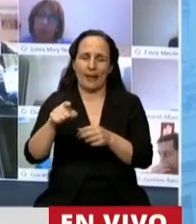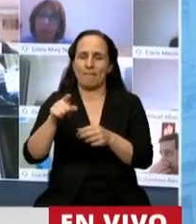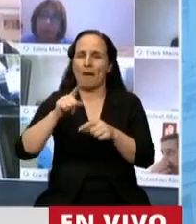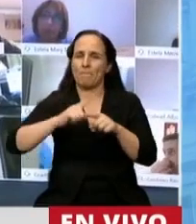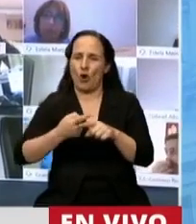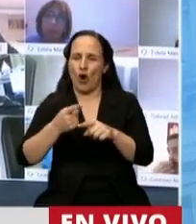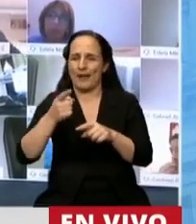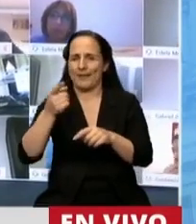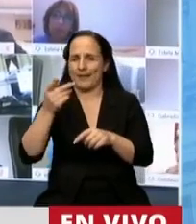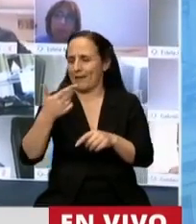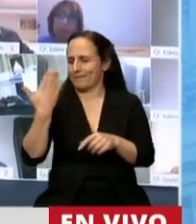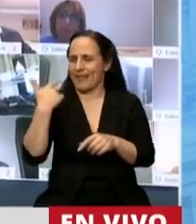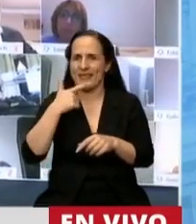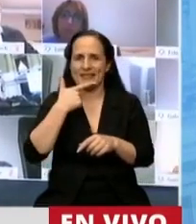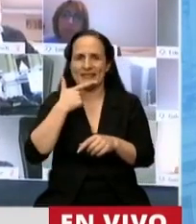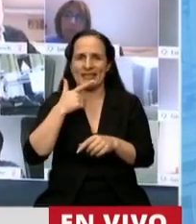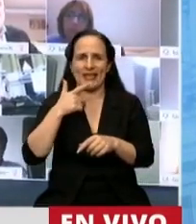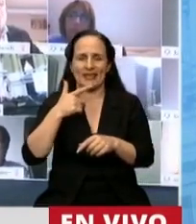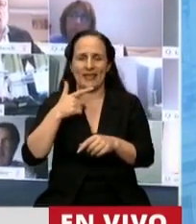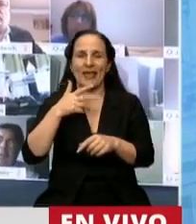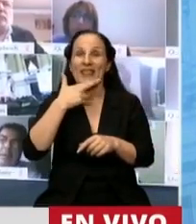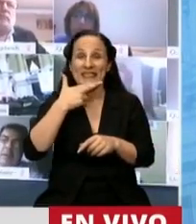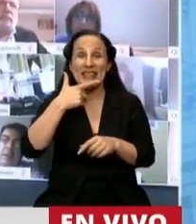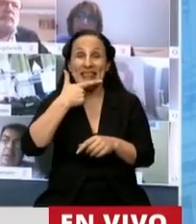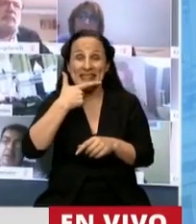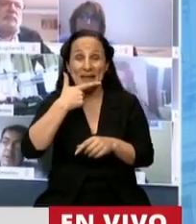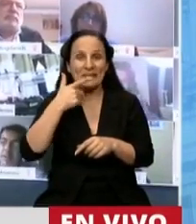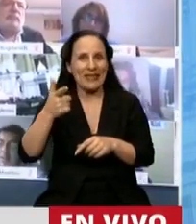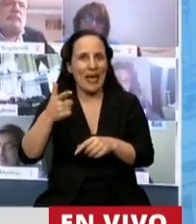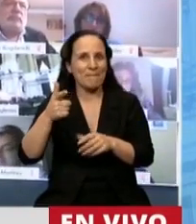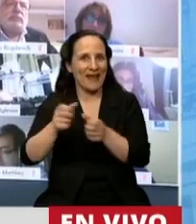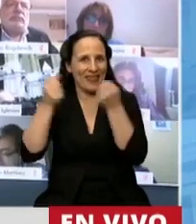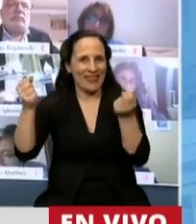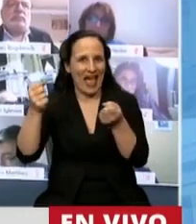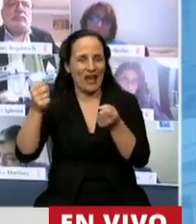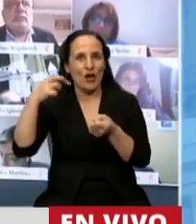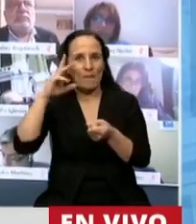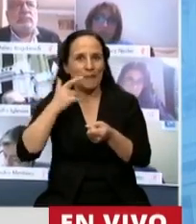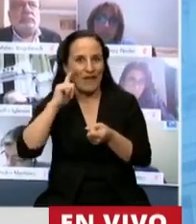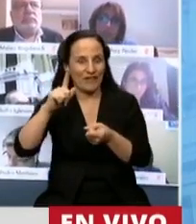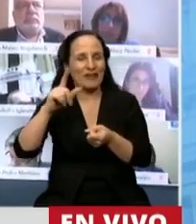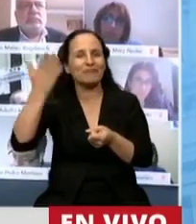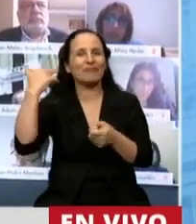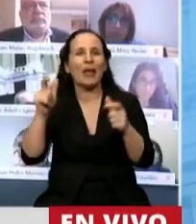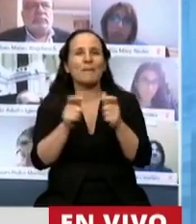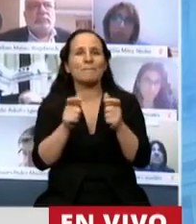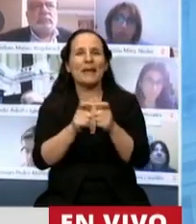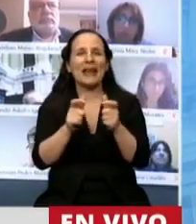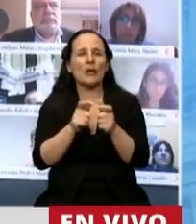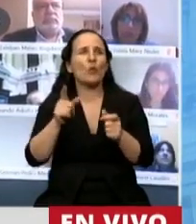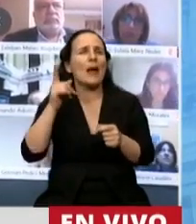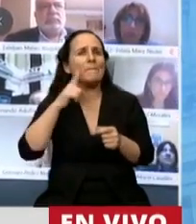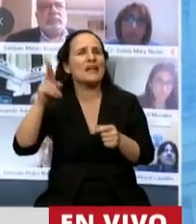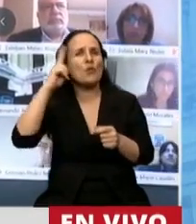recordaba hace poco, el 17 de septiembre en Perfil, que el personaje que hacía Federico Lupi en la película de